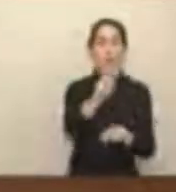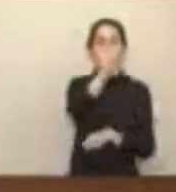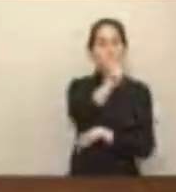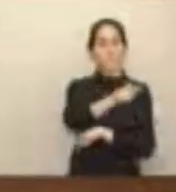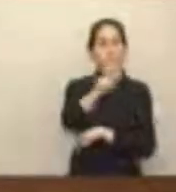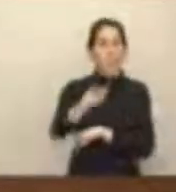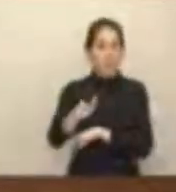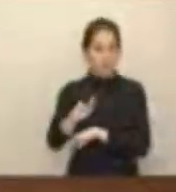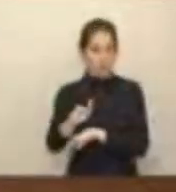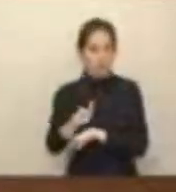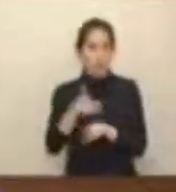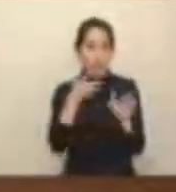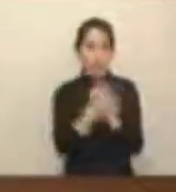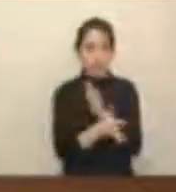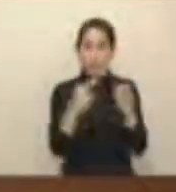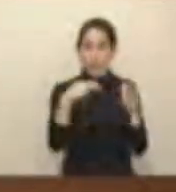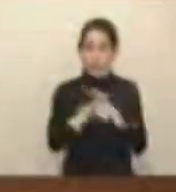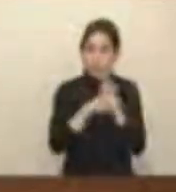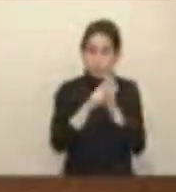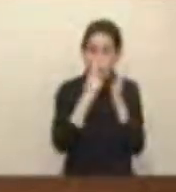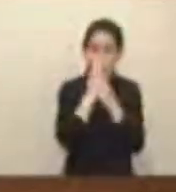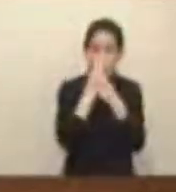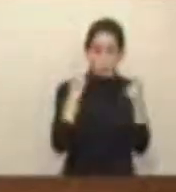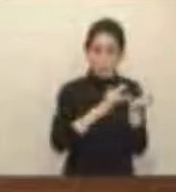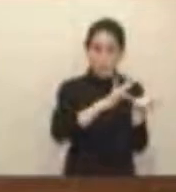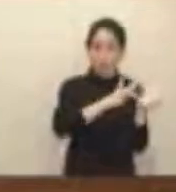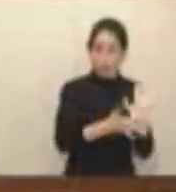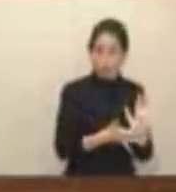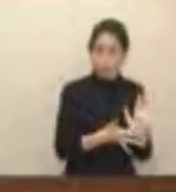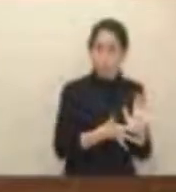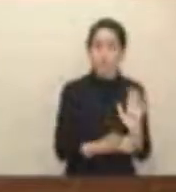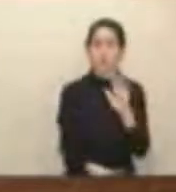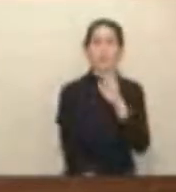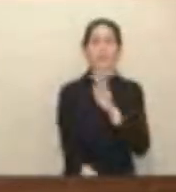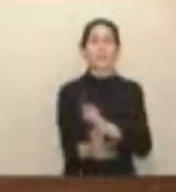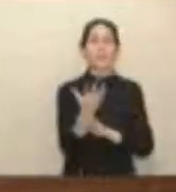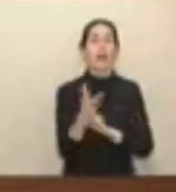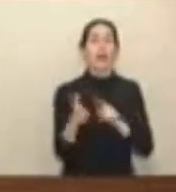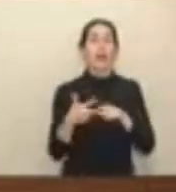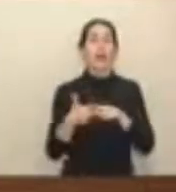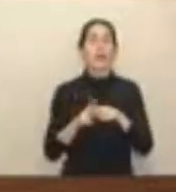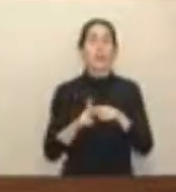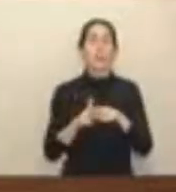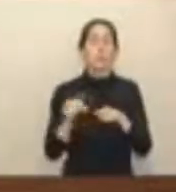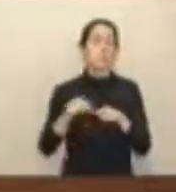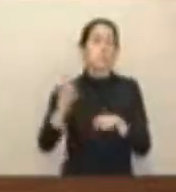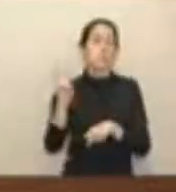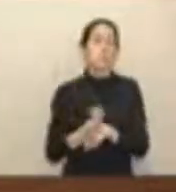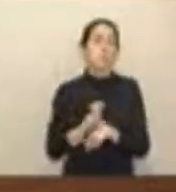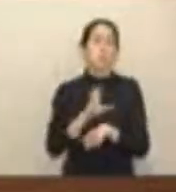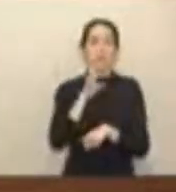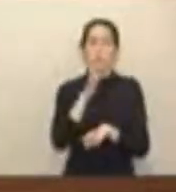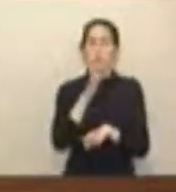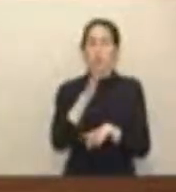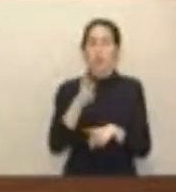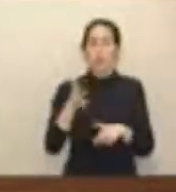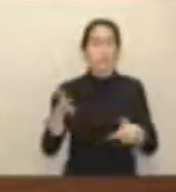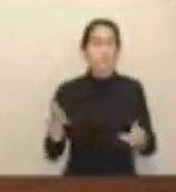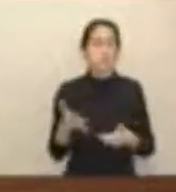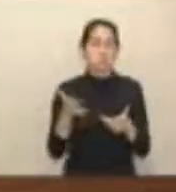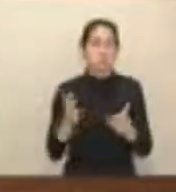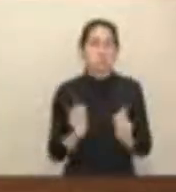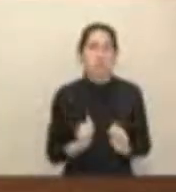a agotar, por tanto, recursos públicos, a crear instrumentos que sirven sucesivamente para